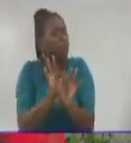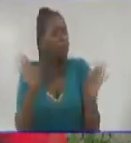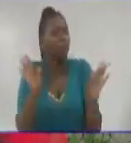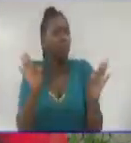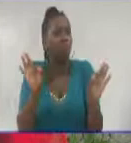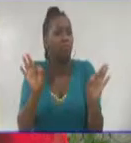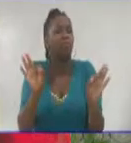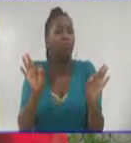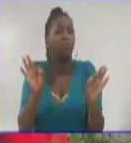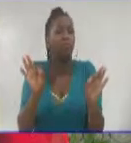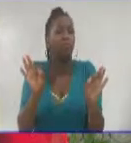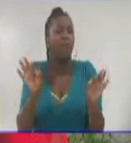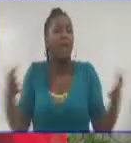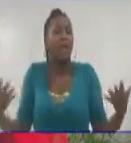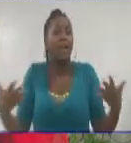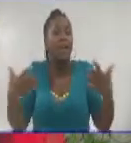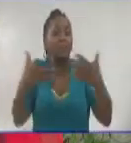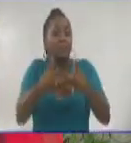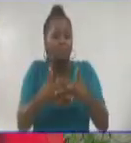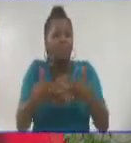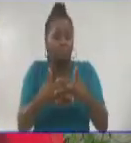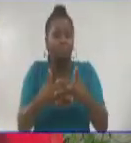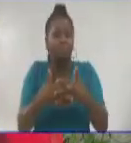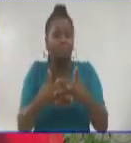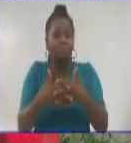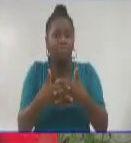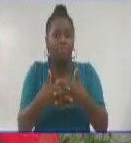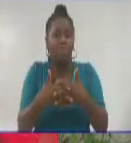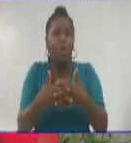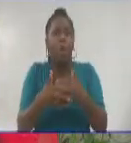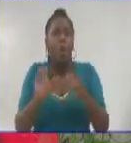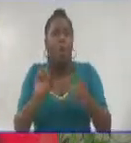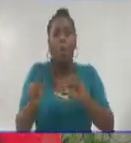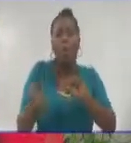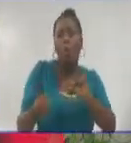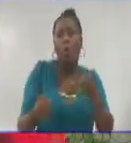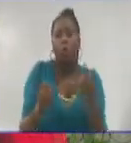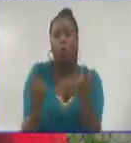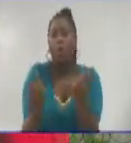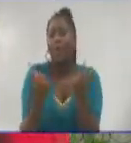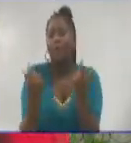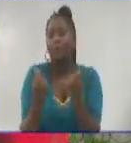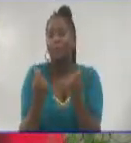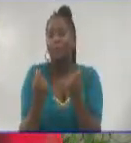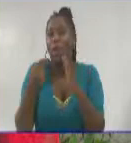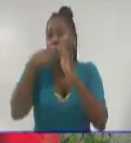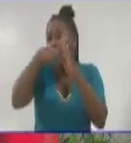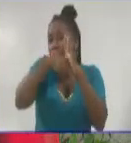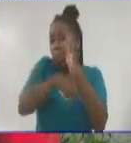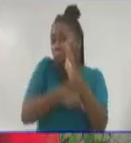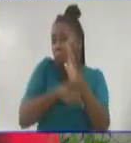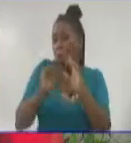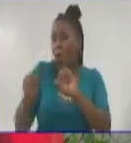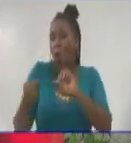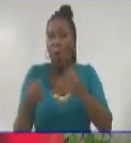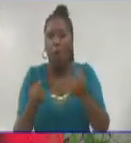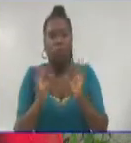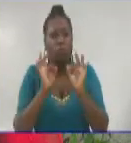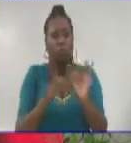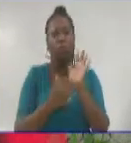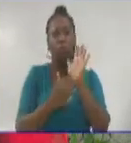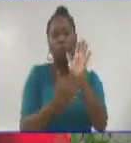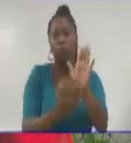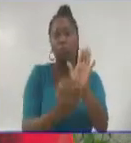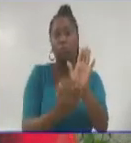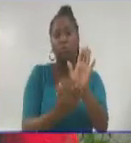desempeña. El vínculo en esos controles populares que se hagan deben ser más profundos, debemos presentarlo